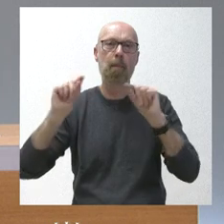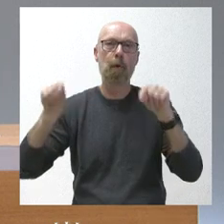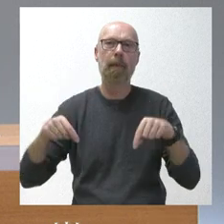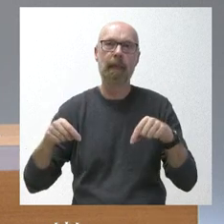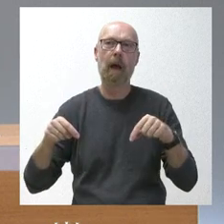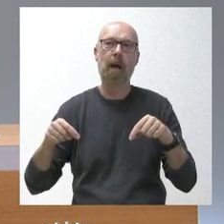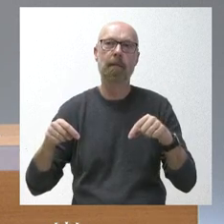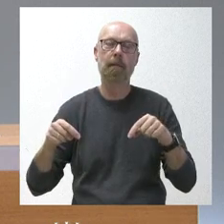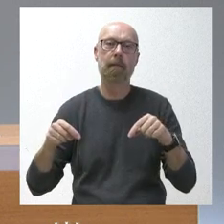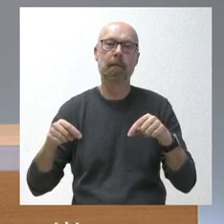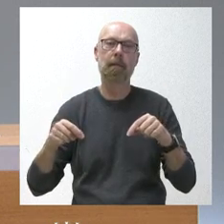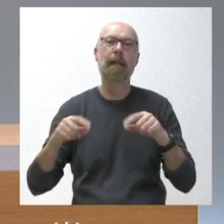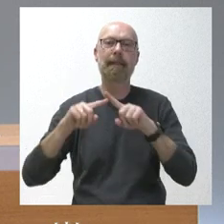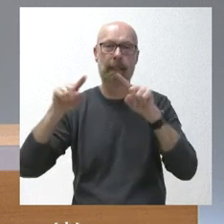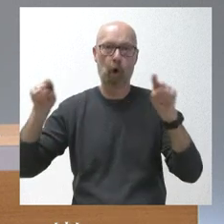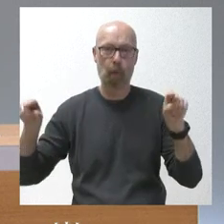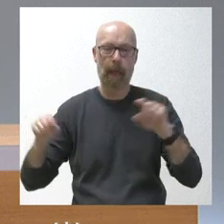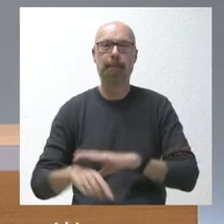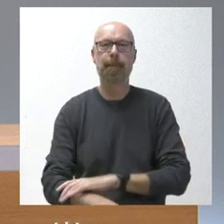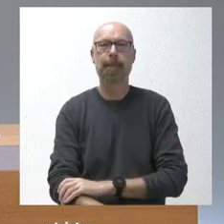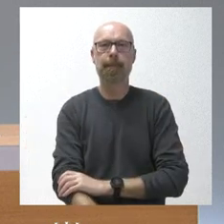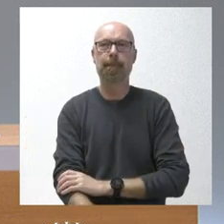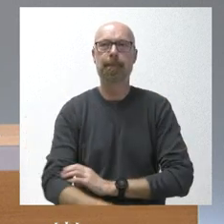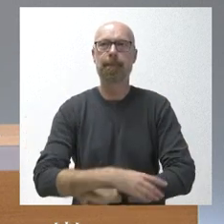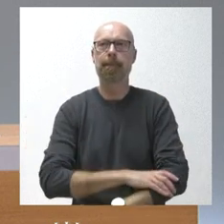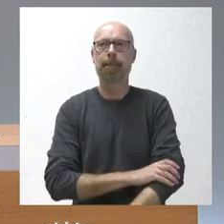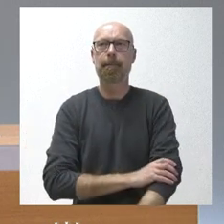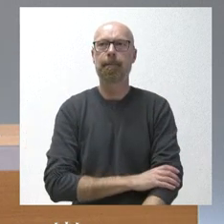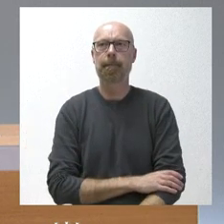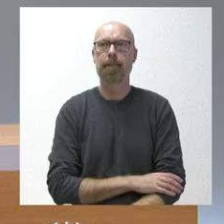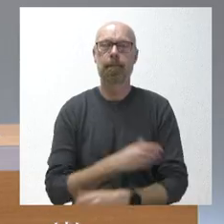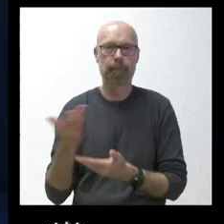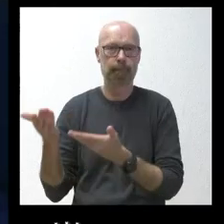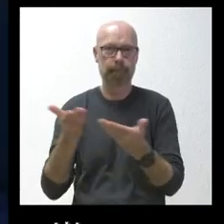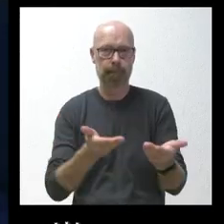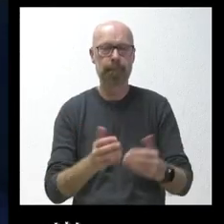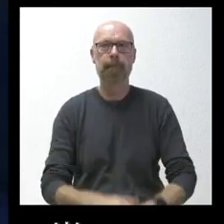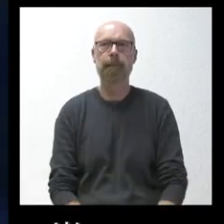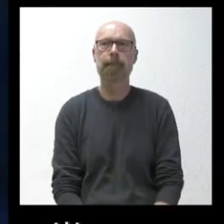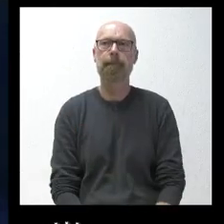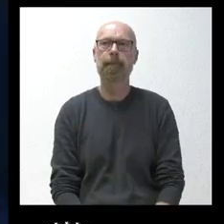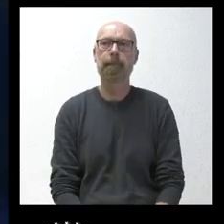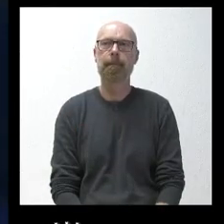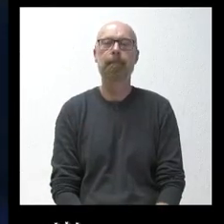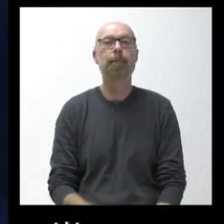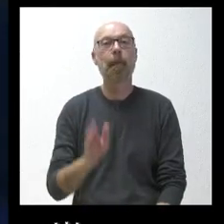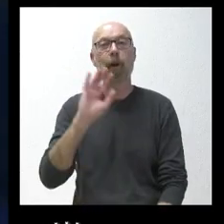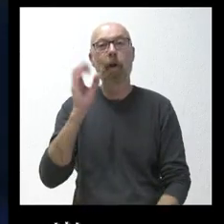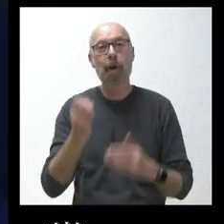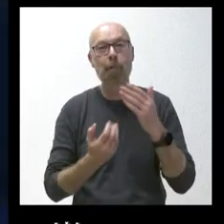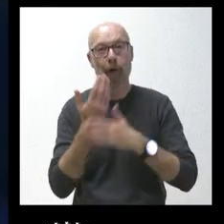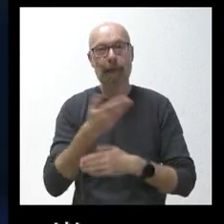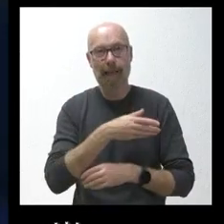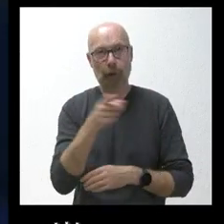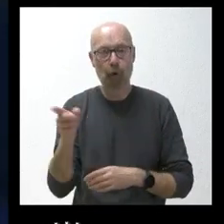vamos a hacer hoy en Segovia con Begoña Rincón, de Segovia Udaz. Cuando quieras, Begoña, adelante. Hola, muy buenos días a todos.